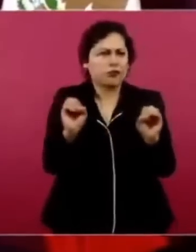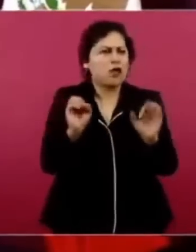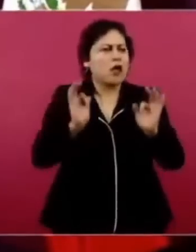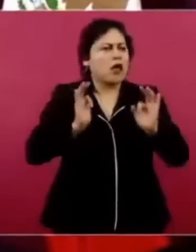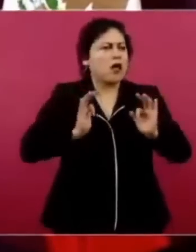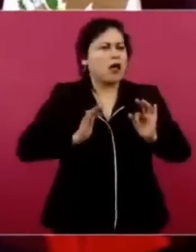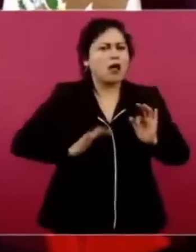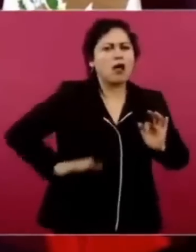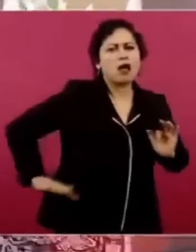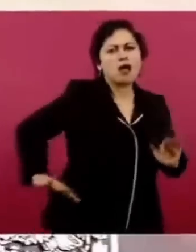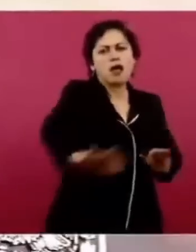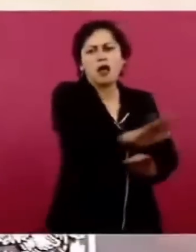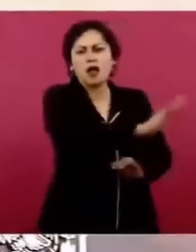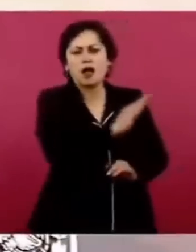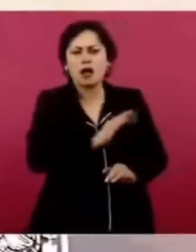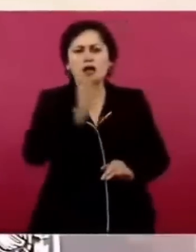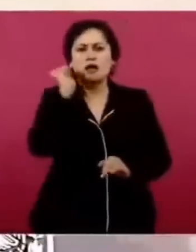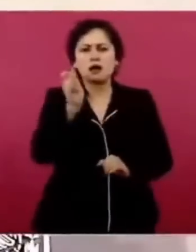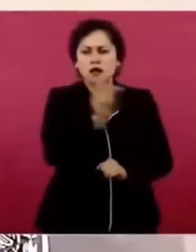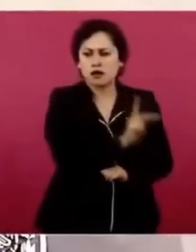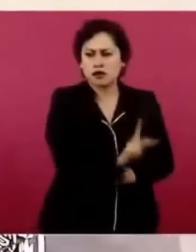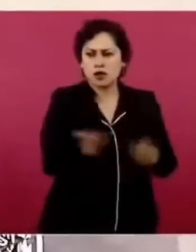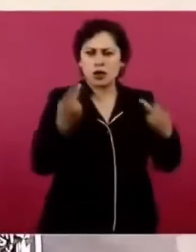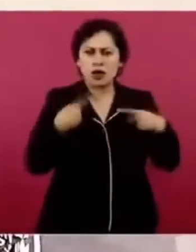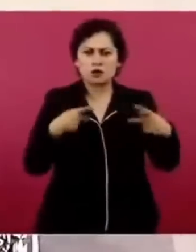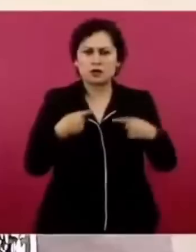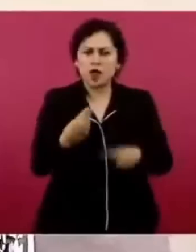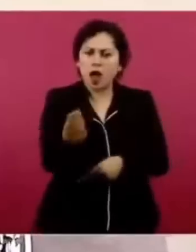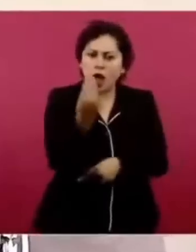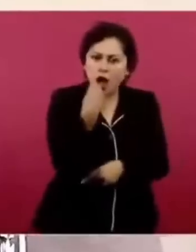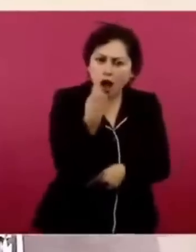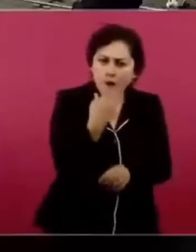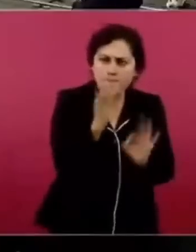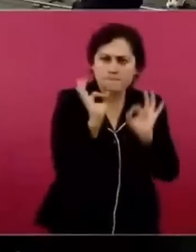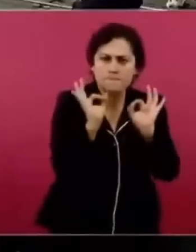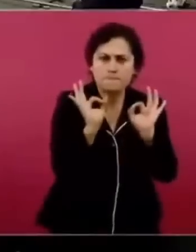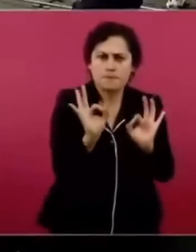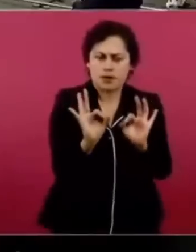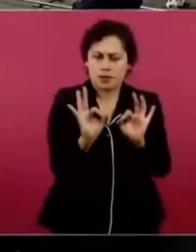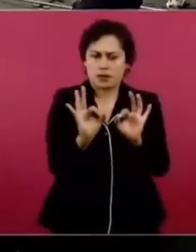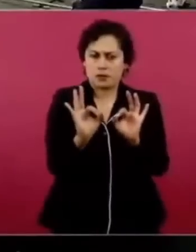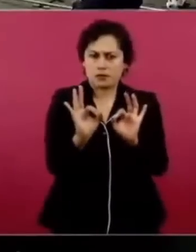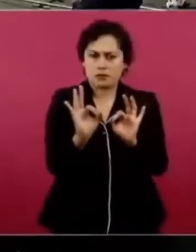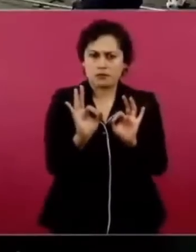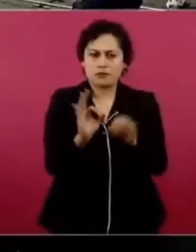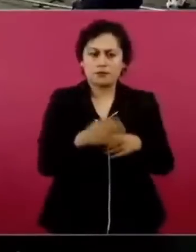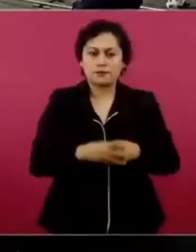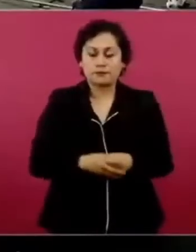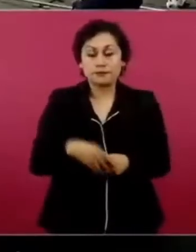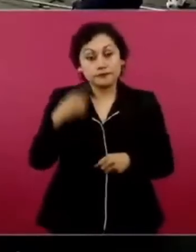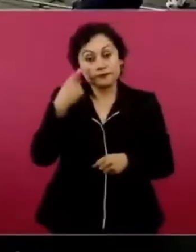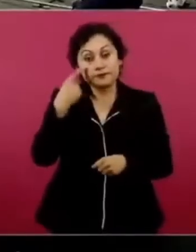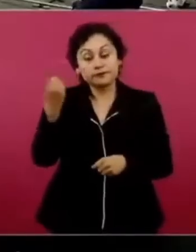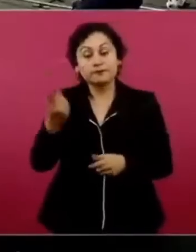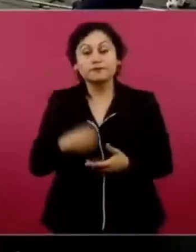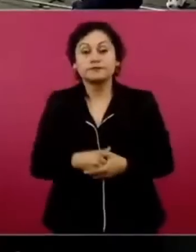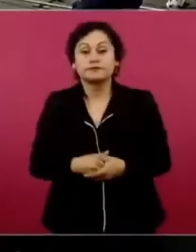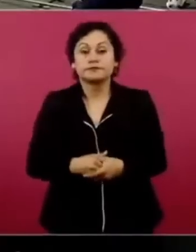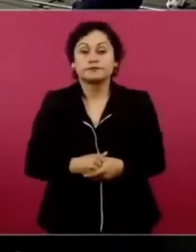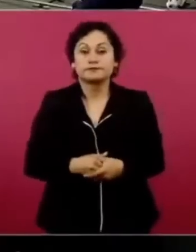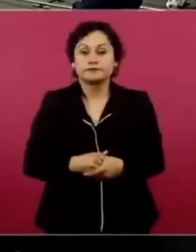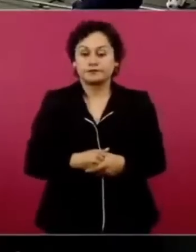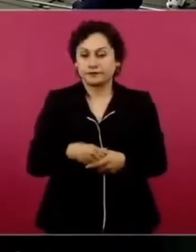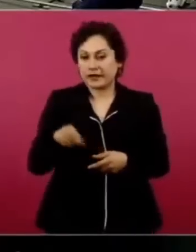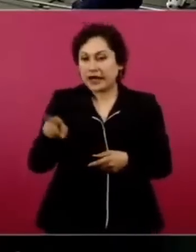no le faltó la alimentación a la gente, lo básico. A ver, hay una